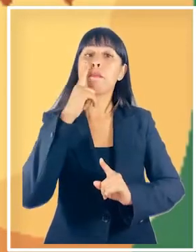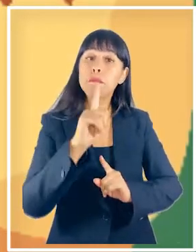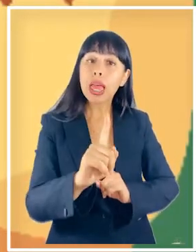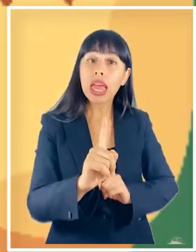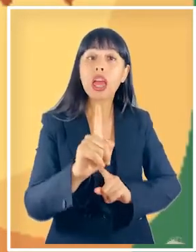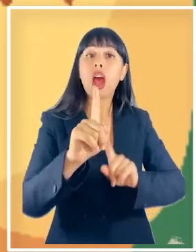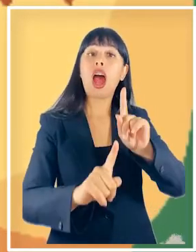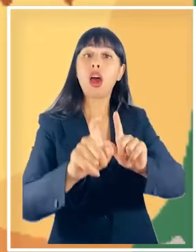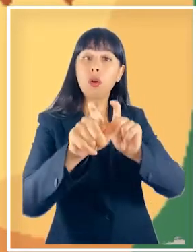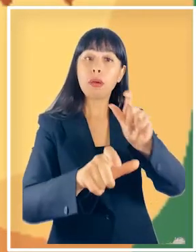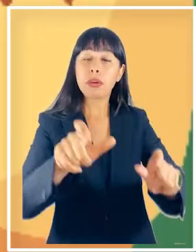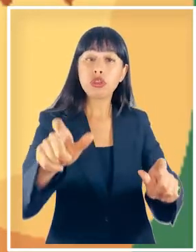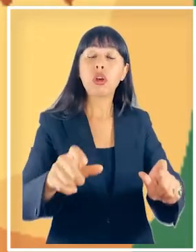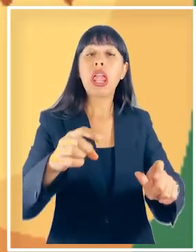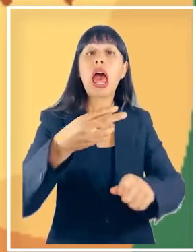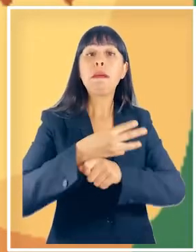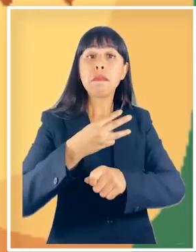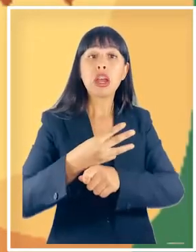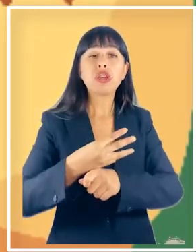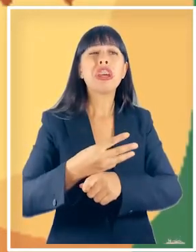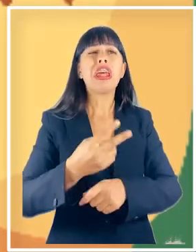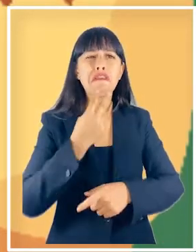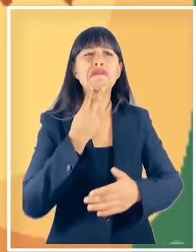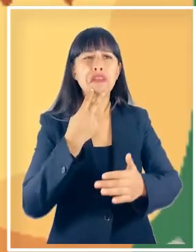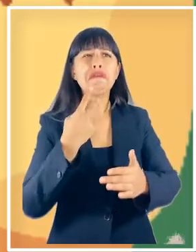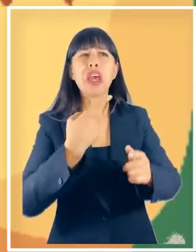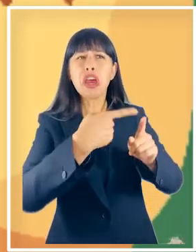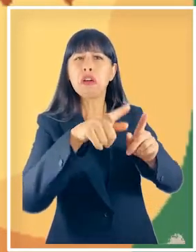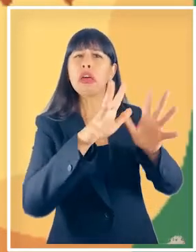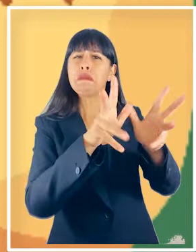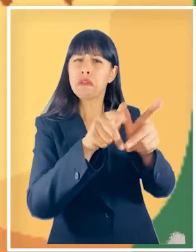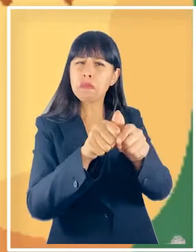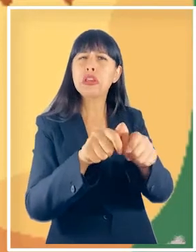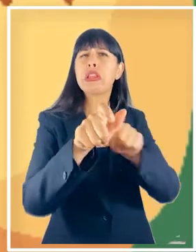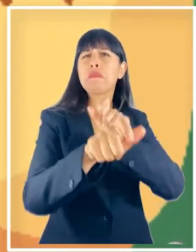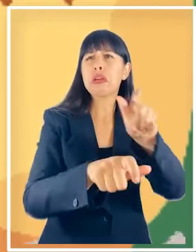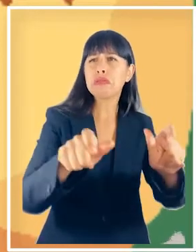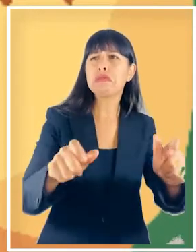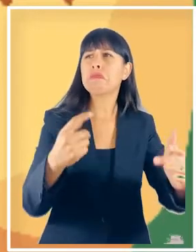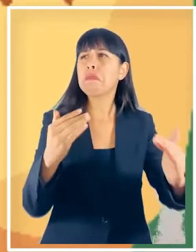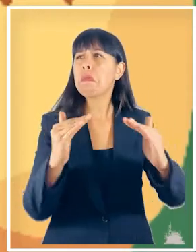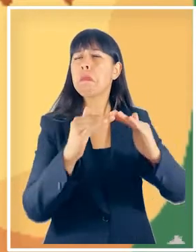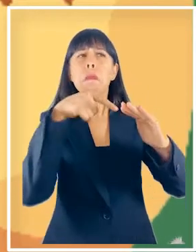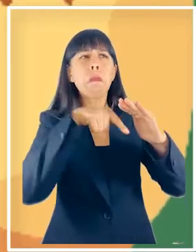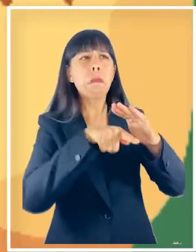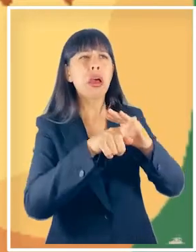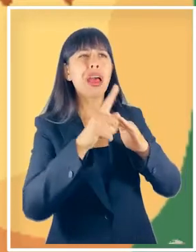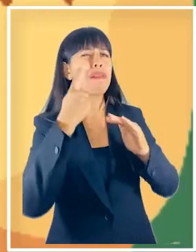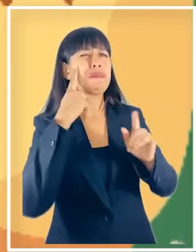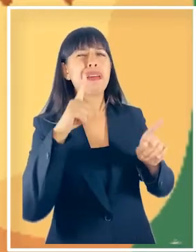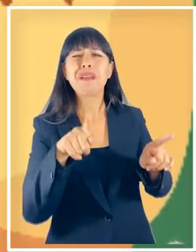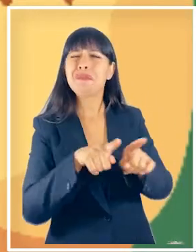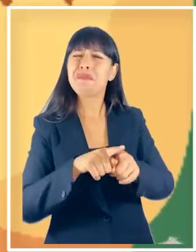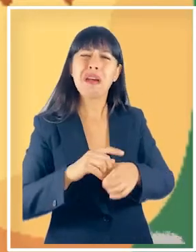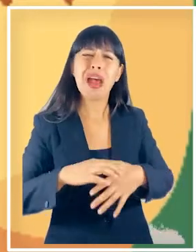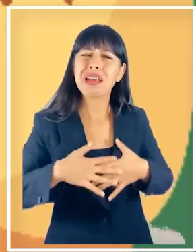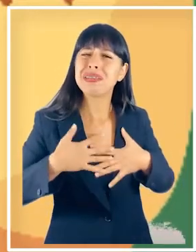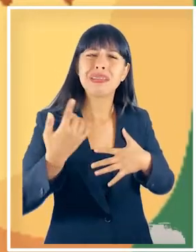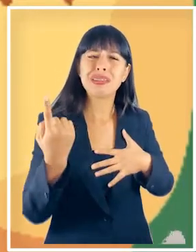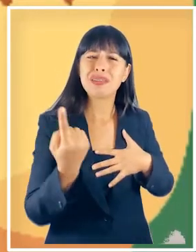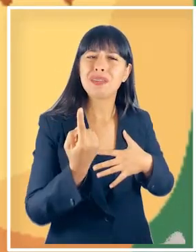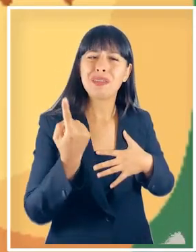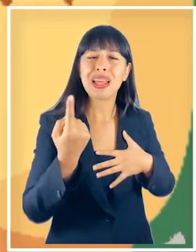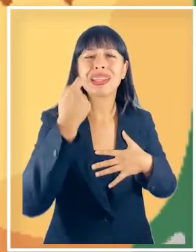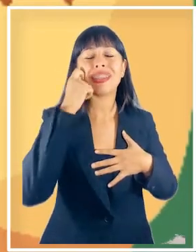personas mayores que viven acompañadas y de todas maneras se sienten solas por eso hablamos de que existe una soledad